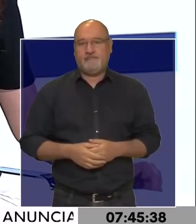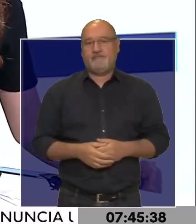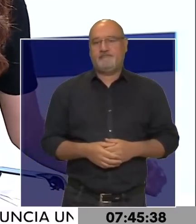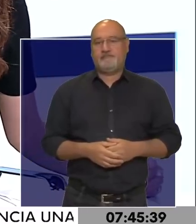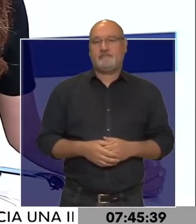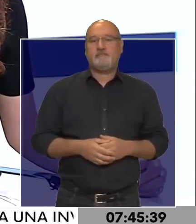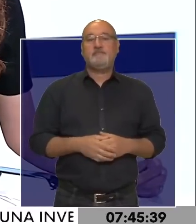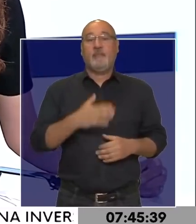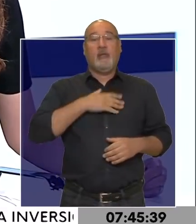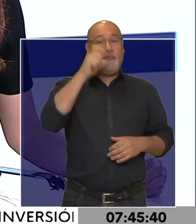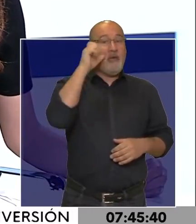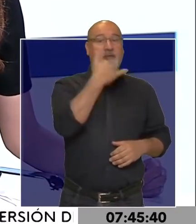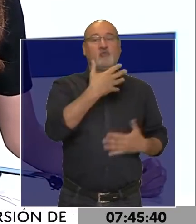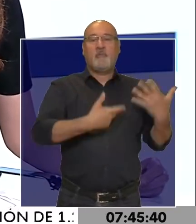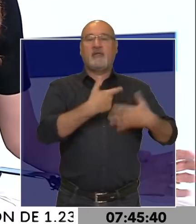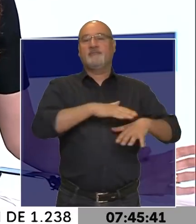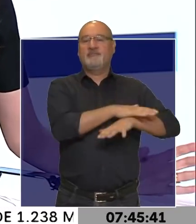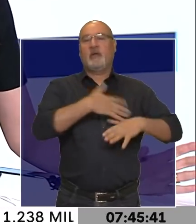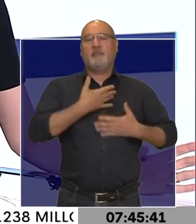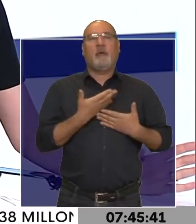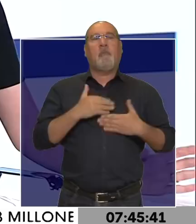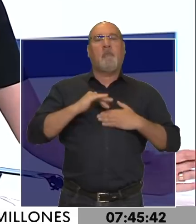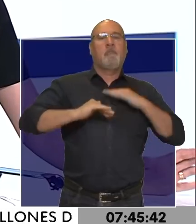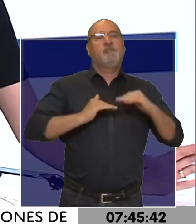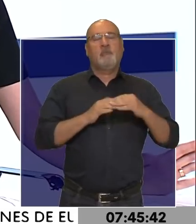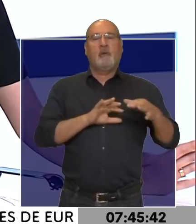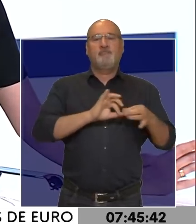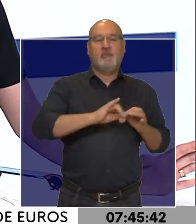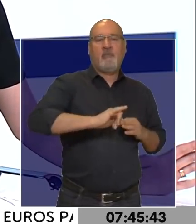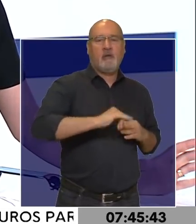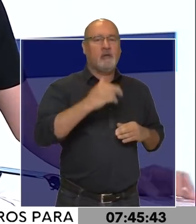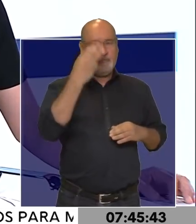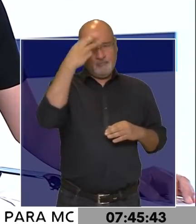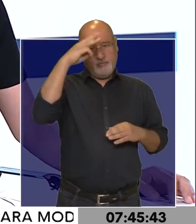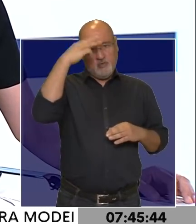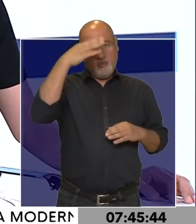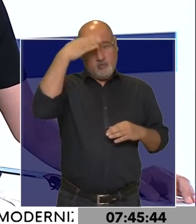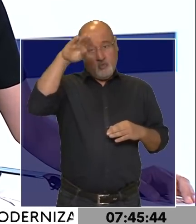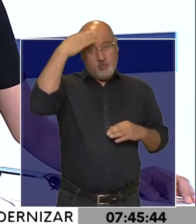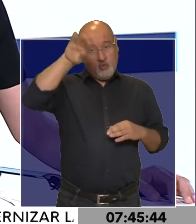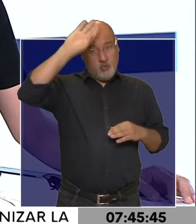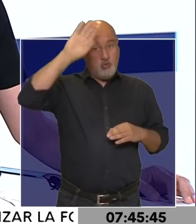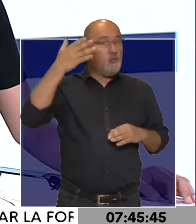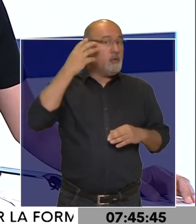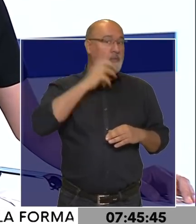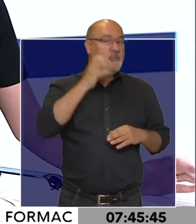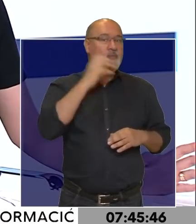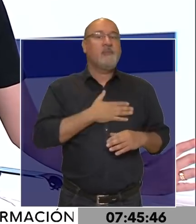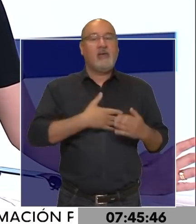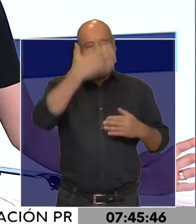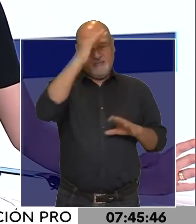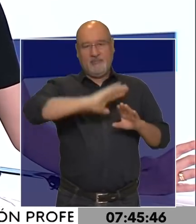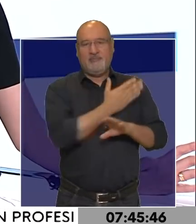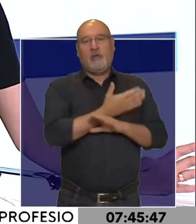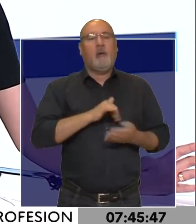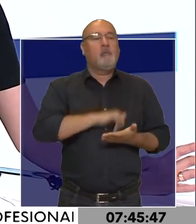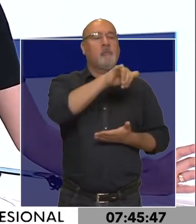La administración Biden mueve ficha en su política hacia Cuba, se desmarca de su antecesor Donald Trump y levanta algunas acciones. Habrá más